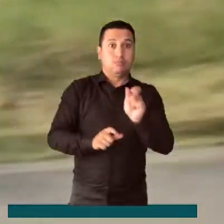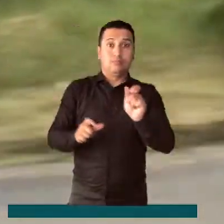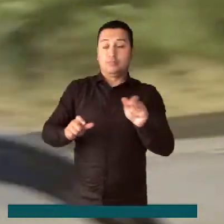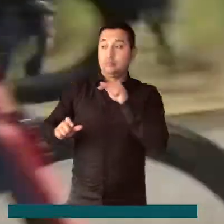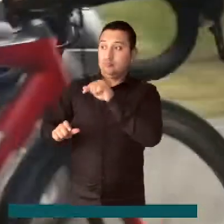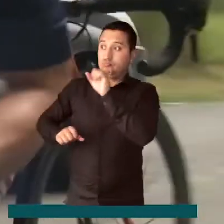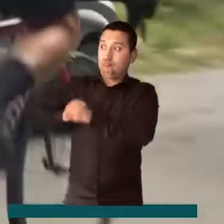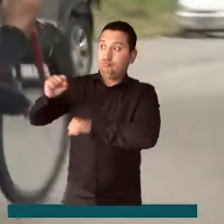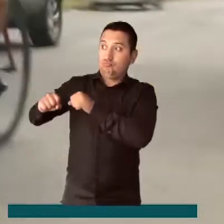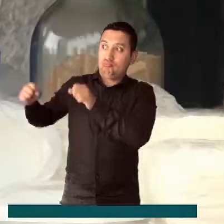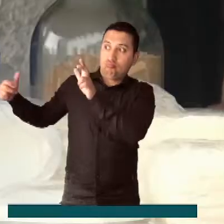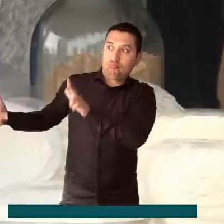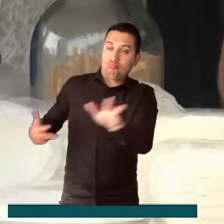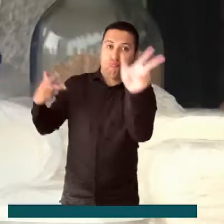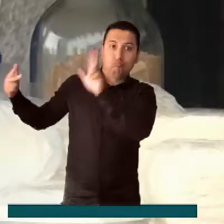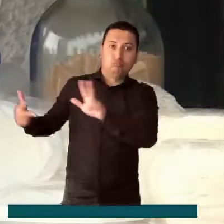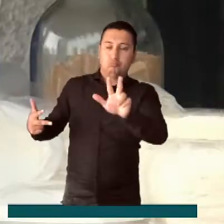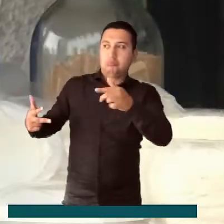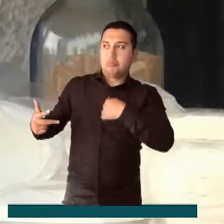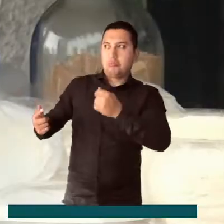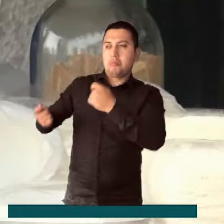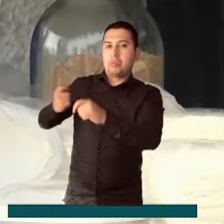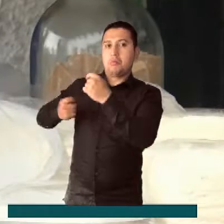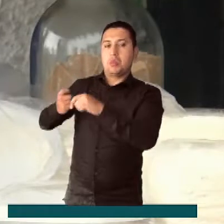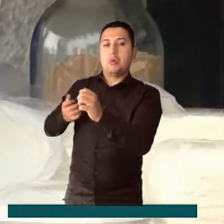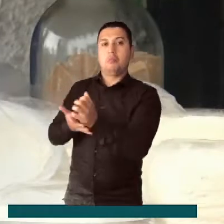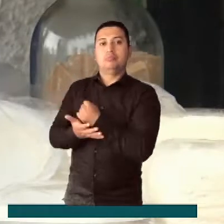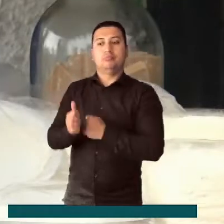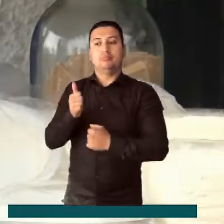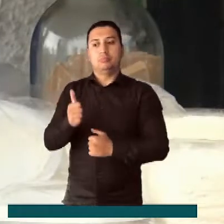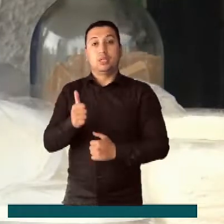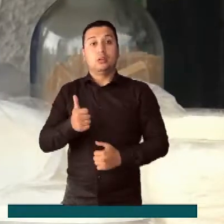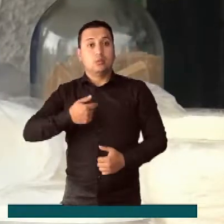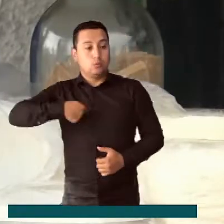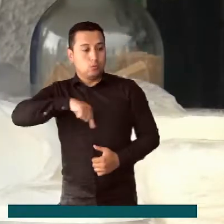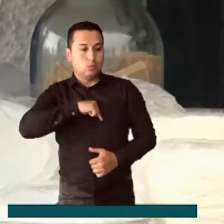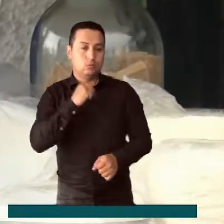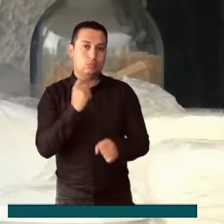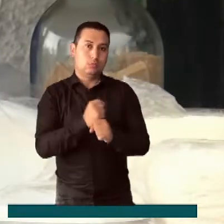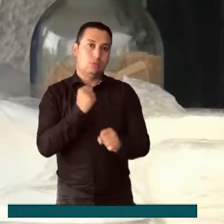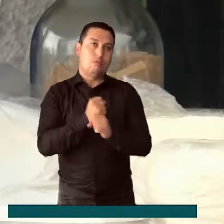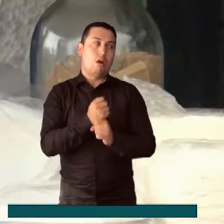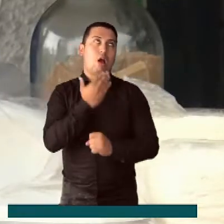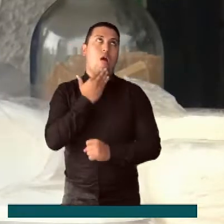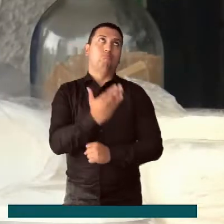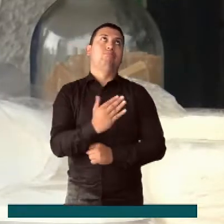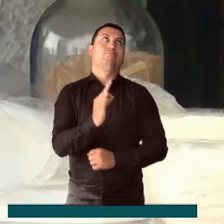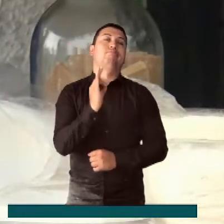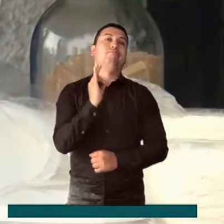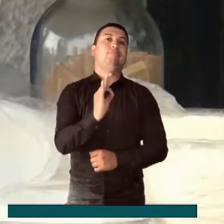que frecuentan el sector. Ahorita ya podemos trabajar, podemos vender los productos